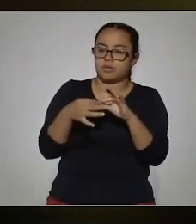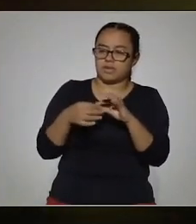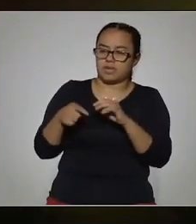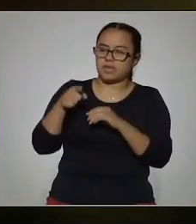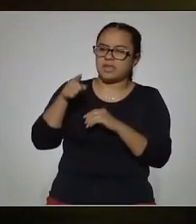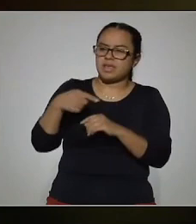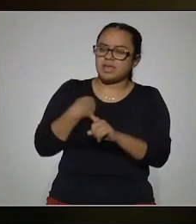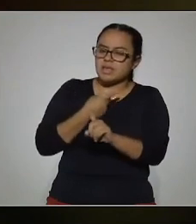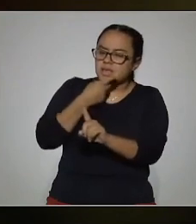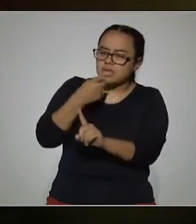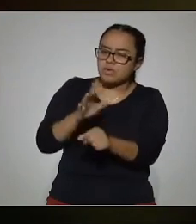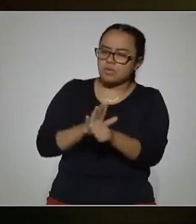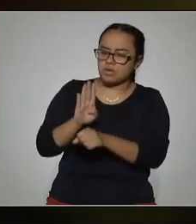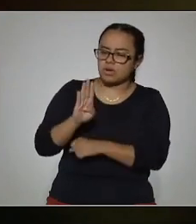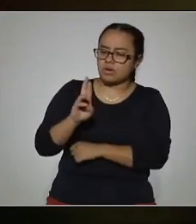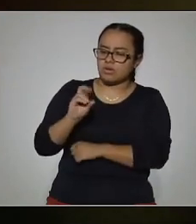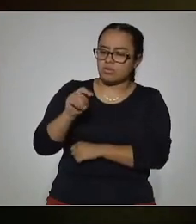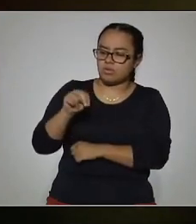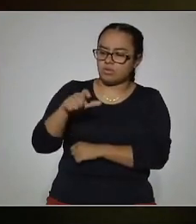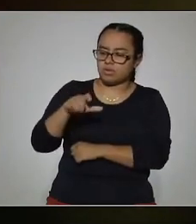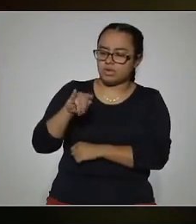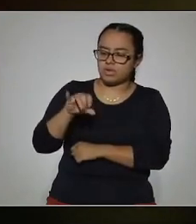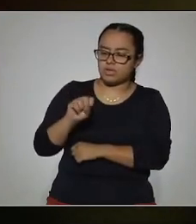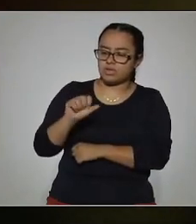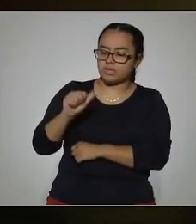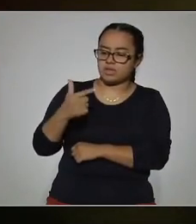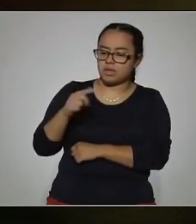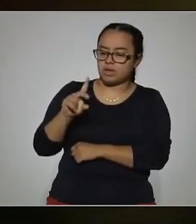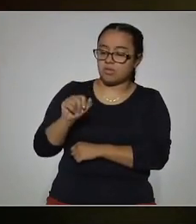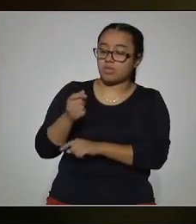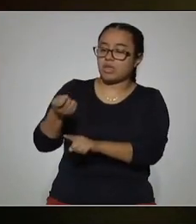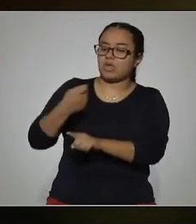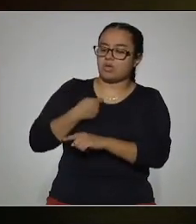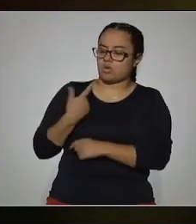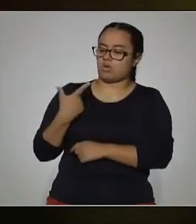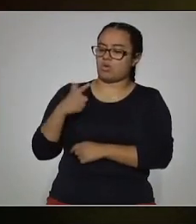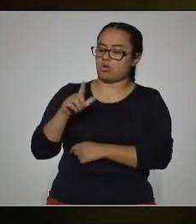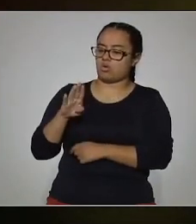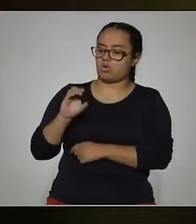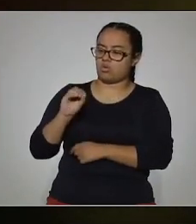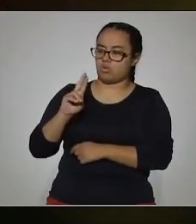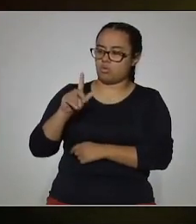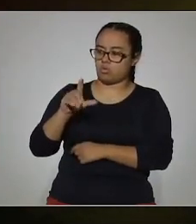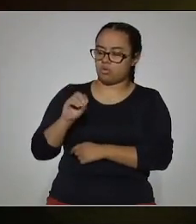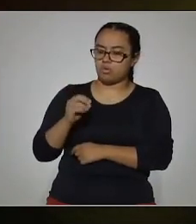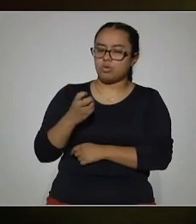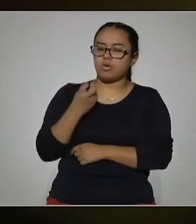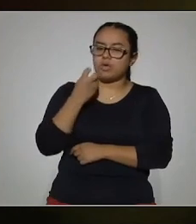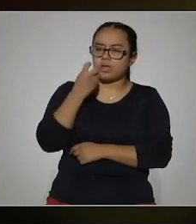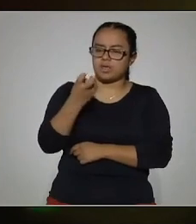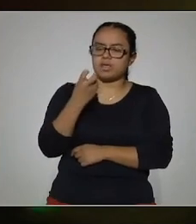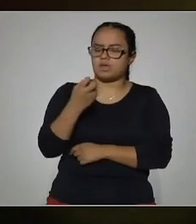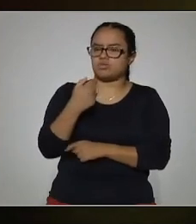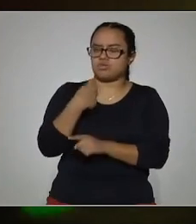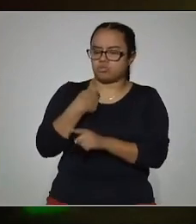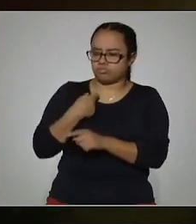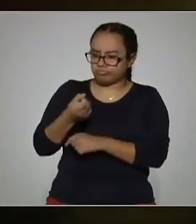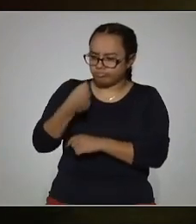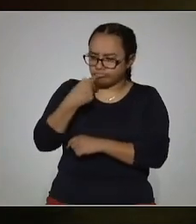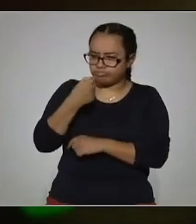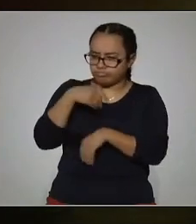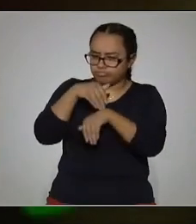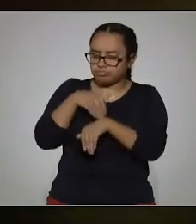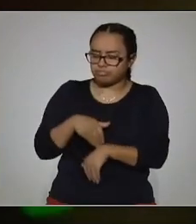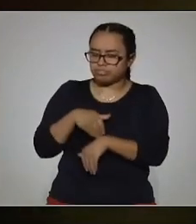diagnóstico que yo tenía era bronquitis aguda y me dio unos glóbulos. Y me los tomé tal como me dijo y ya